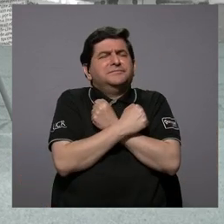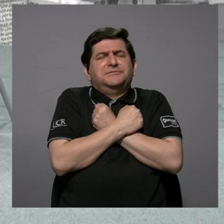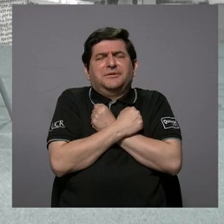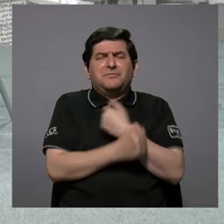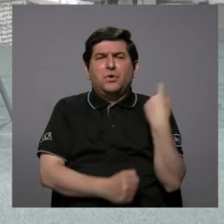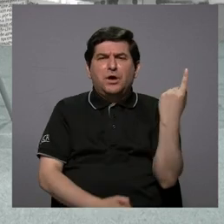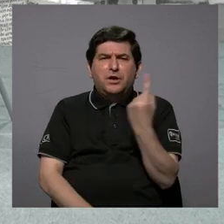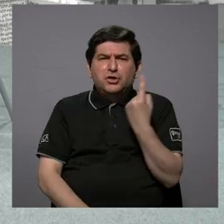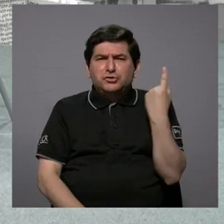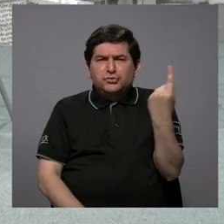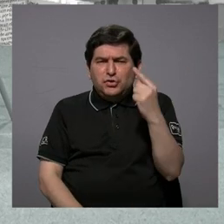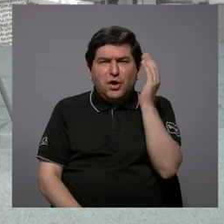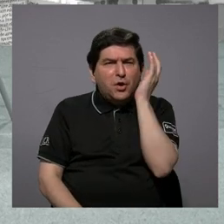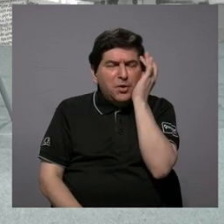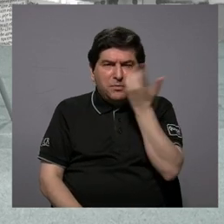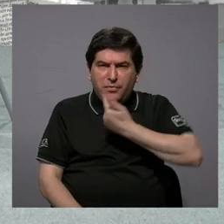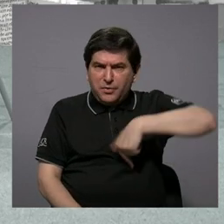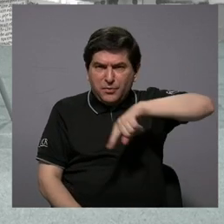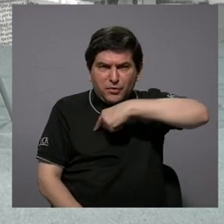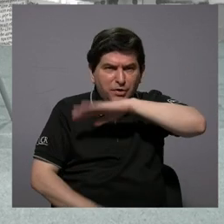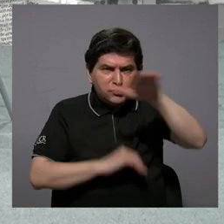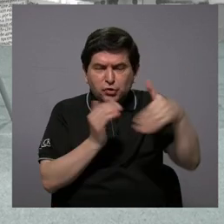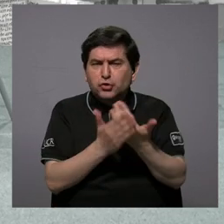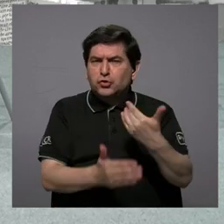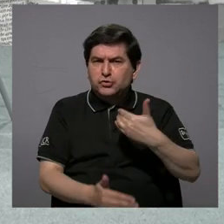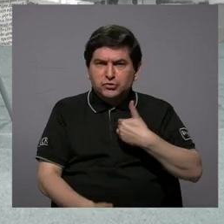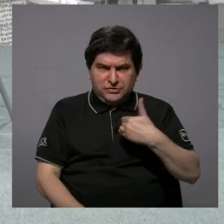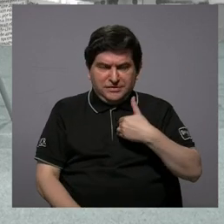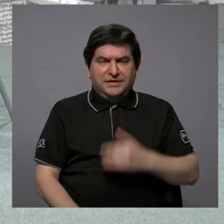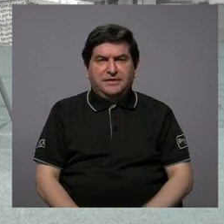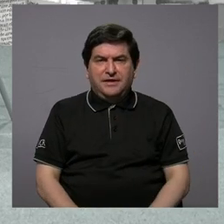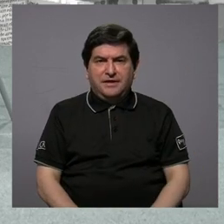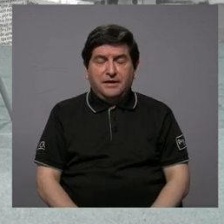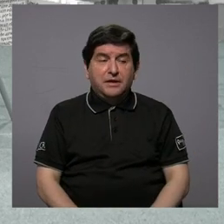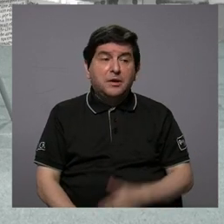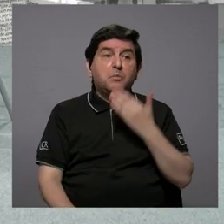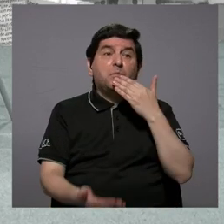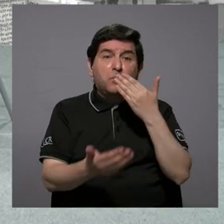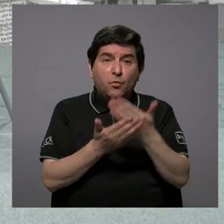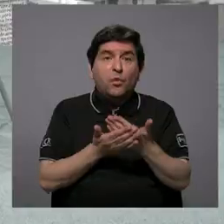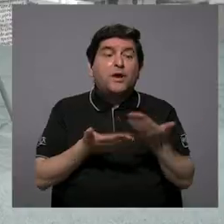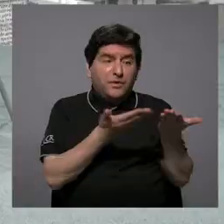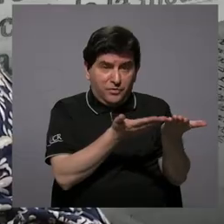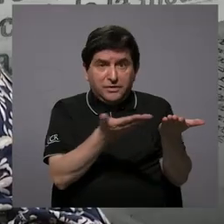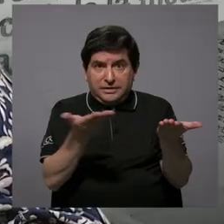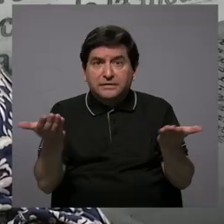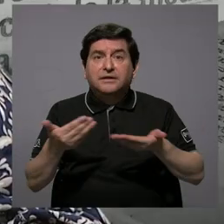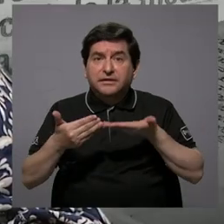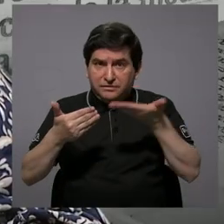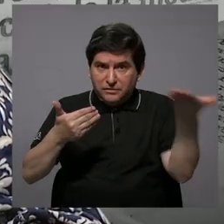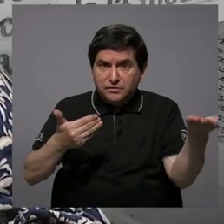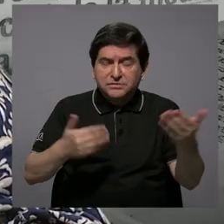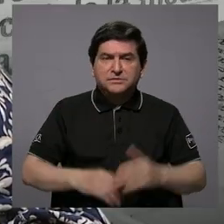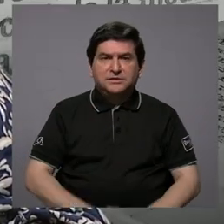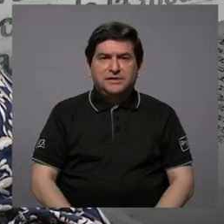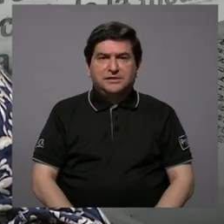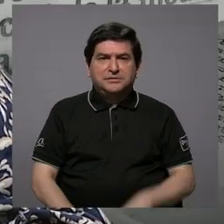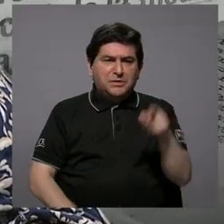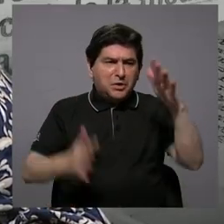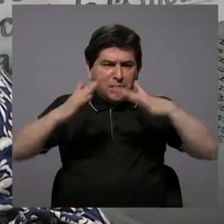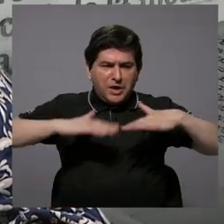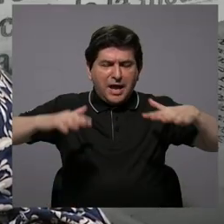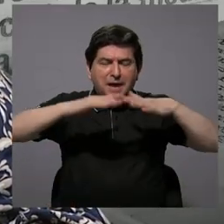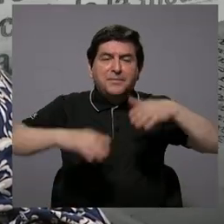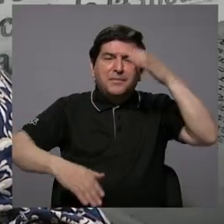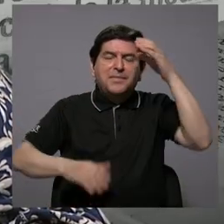siempre se preocupaba por tenernos todo, todo era buen proveedor y por tenernos un ambiente